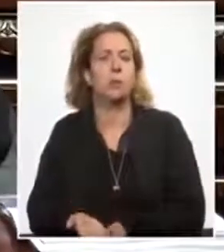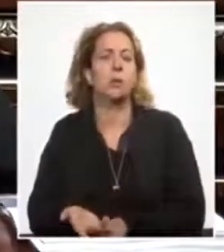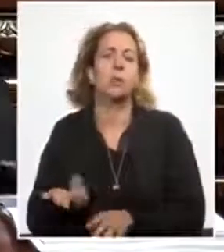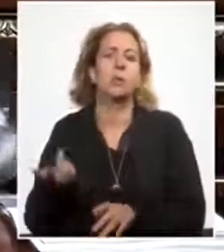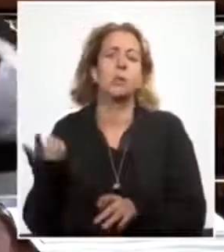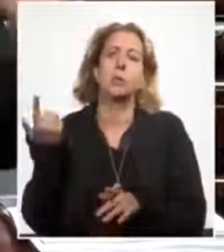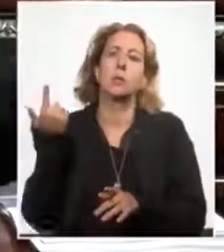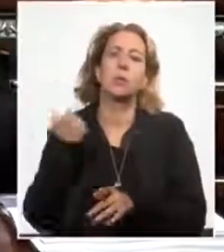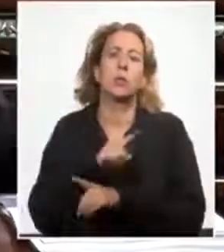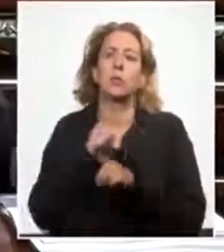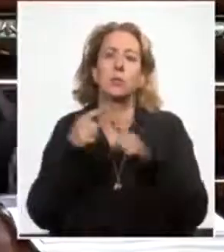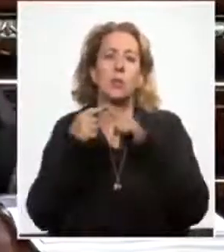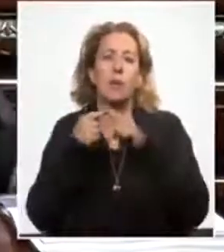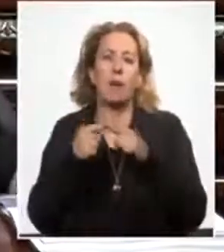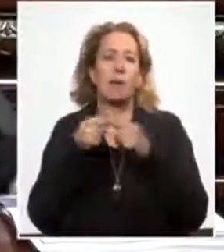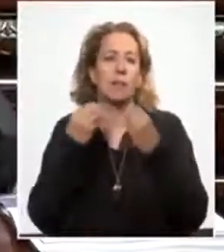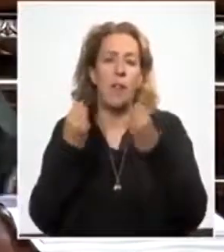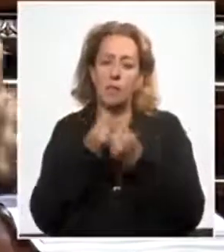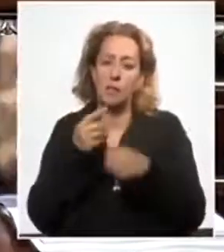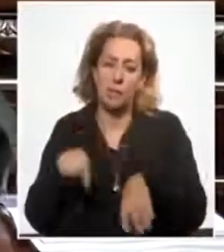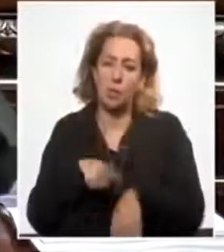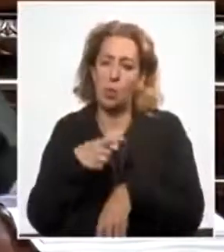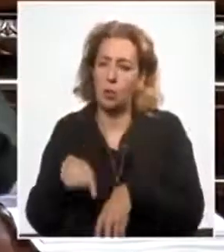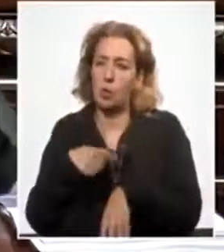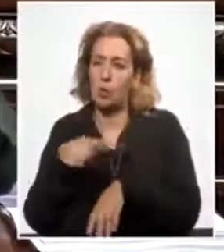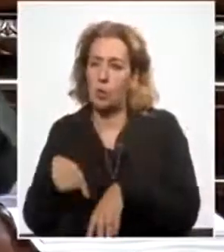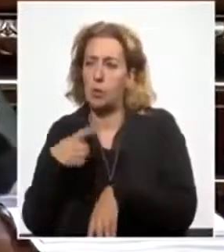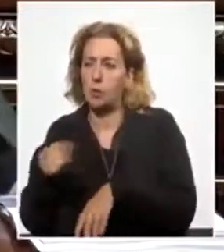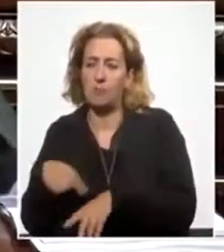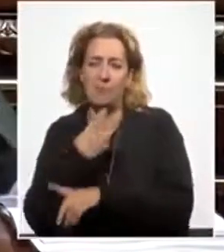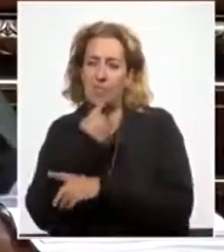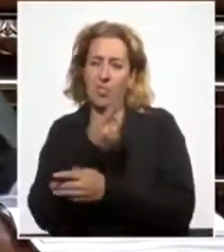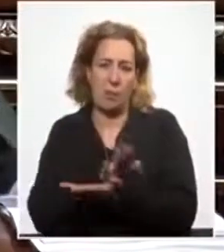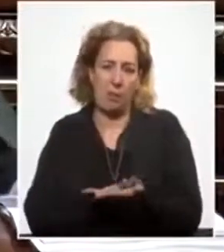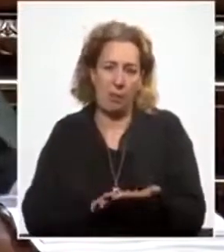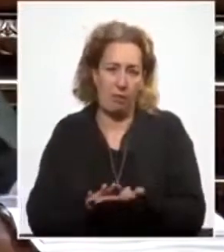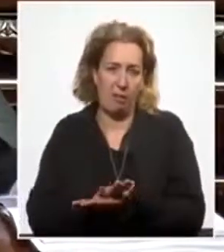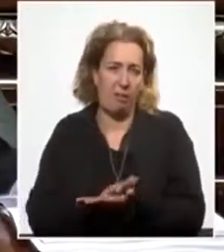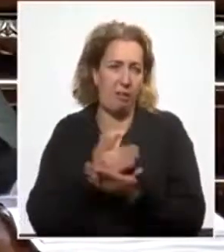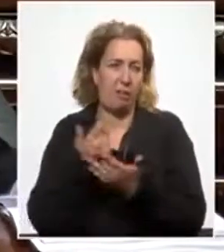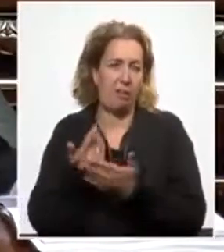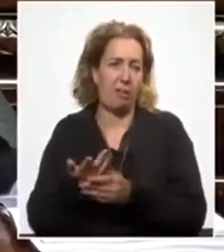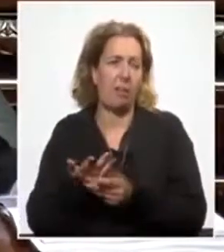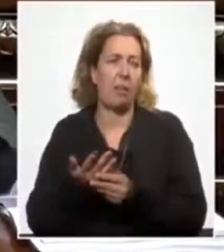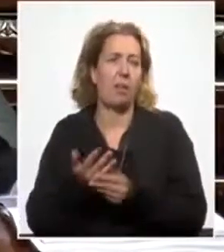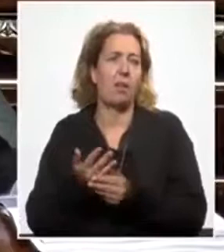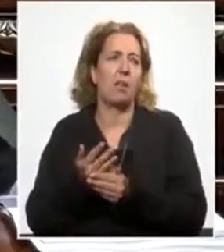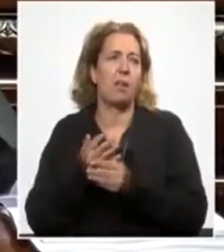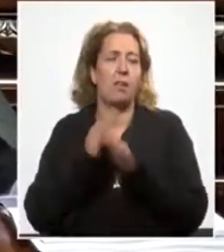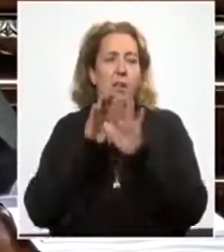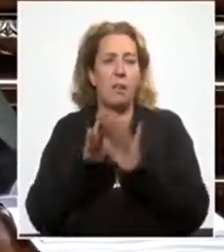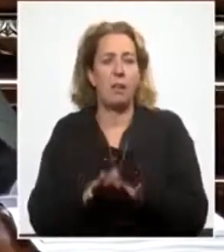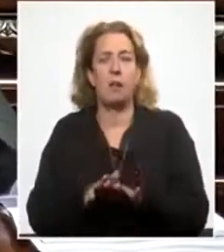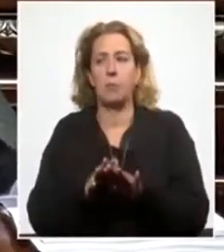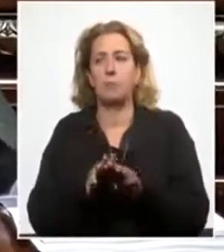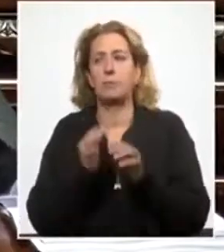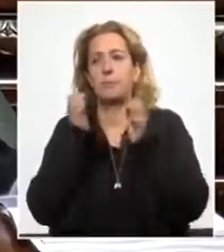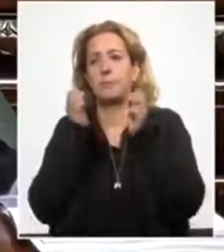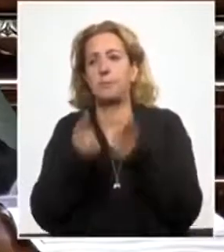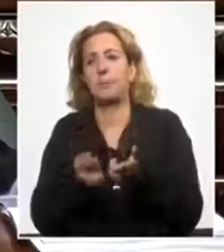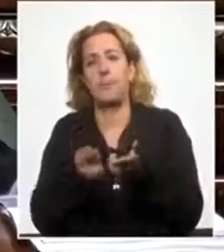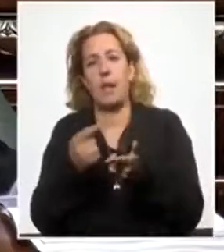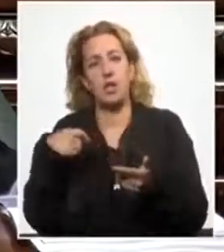a que no sea un debate de tantas horas estéril y que dejemos de darle a